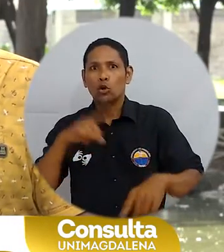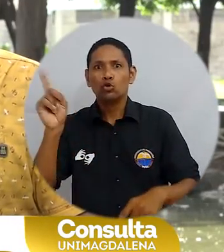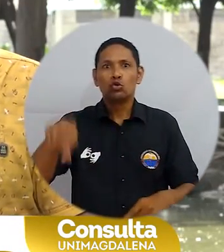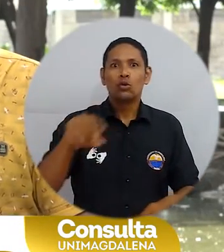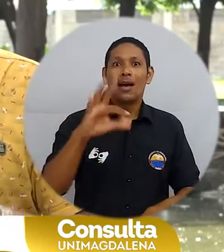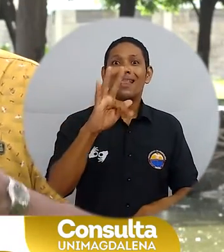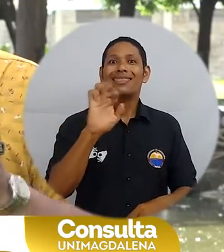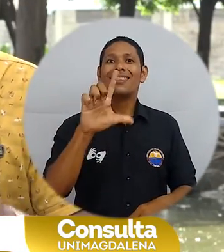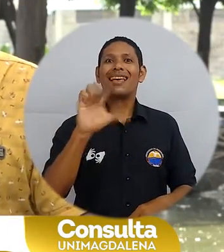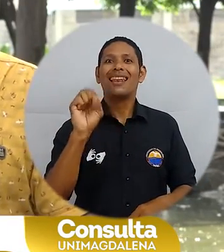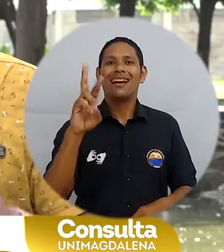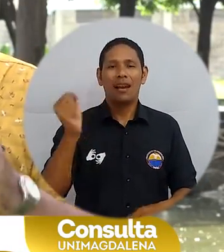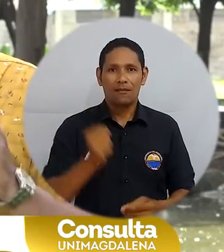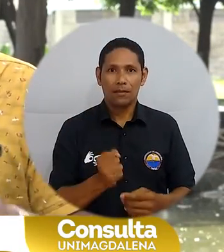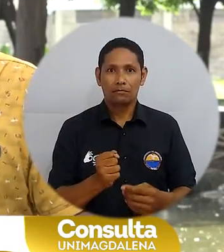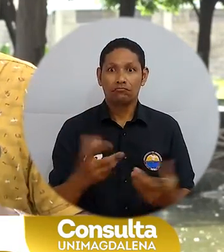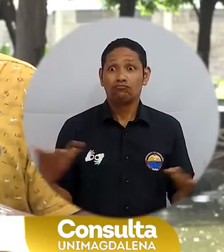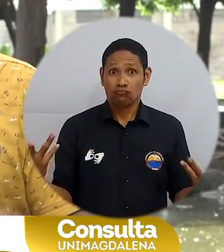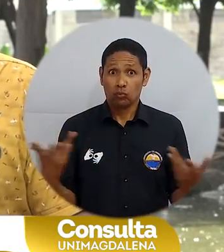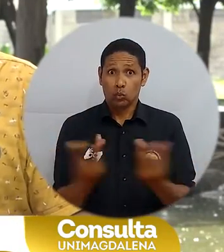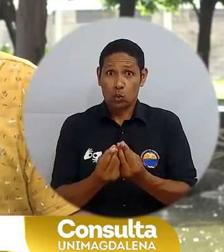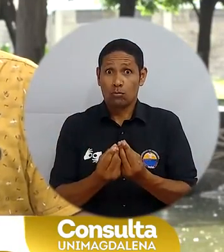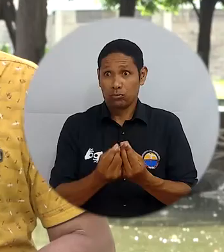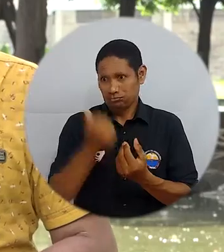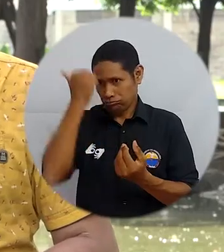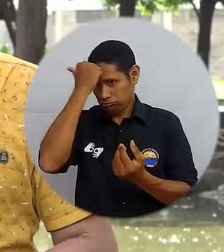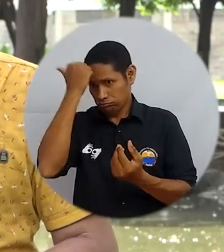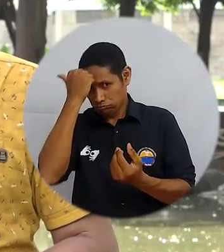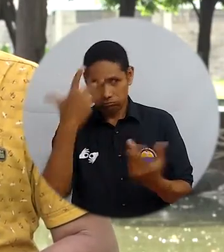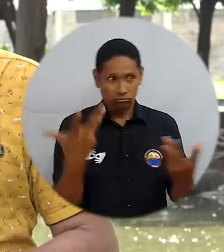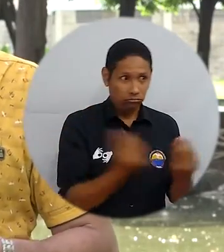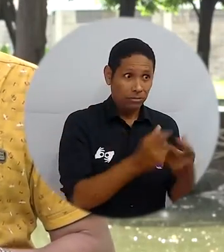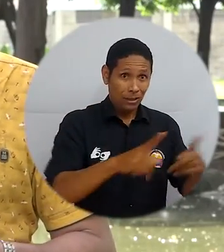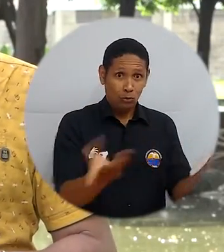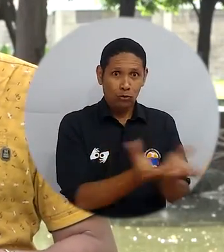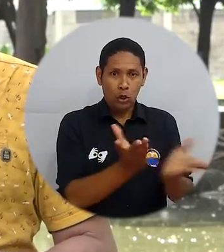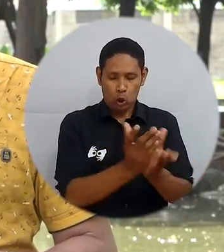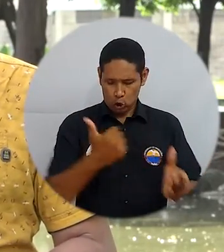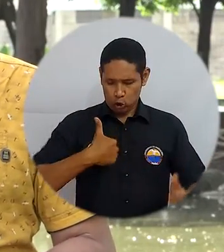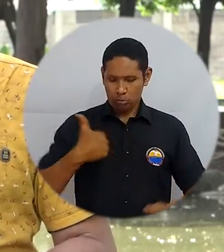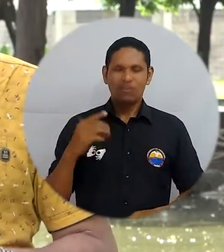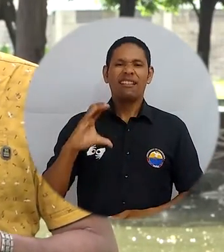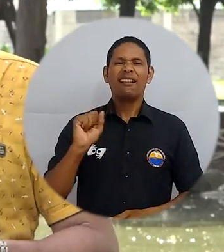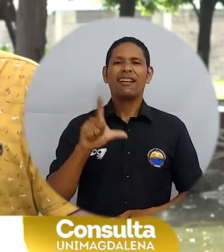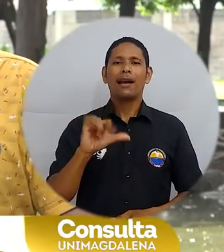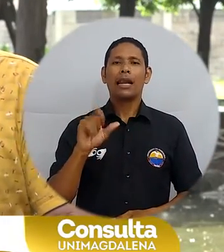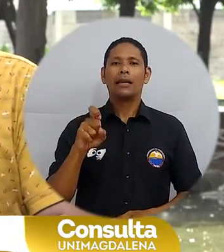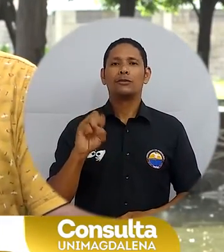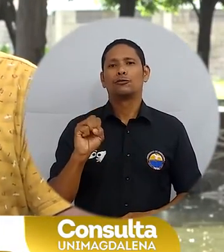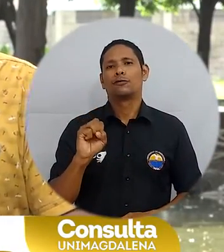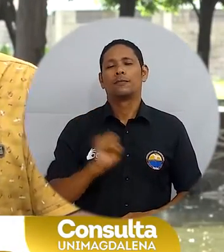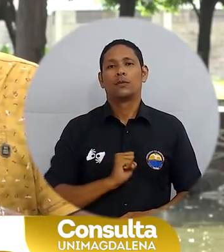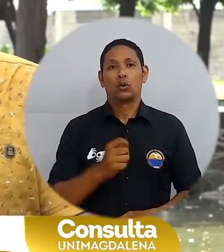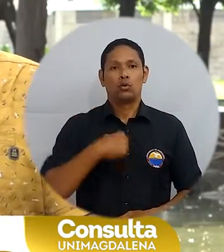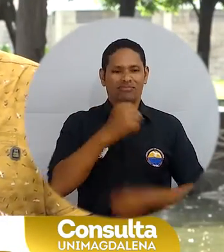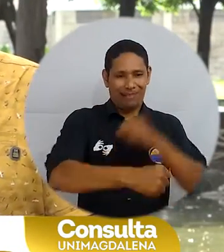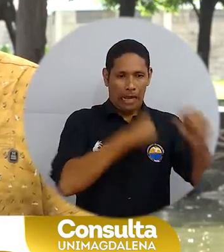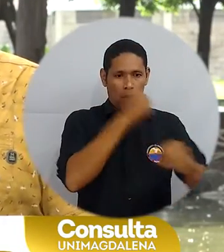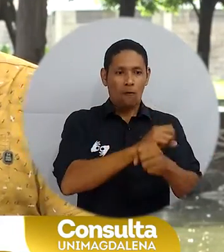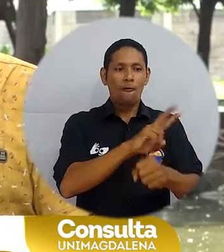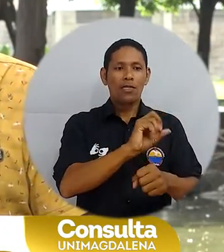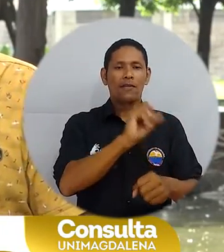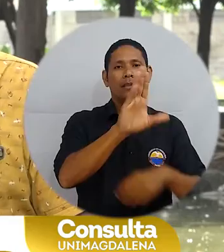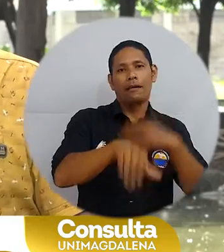mensaje a los estudiantes y a los profesores de la Universidad de Magdalena. Yo soy Calixto Liñán, candidato a la rectoría 2020